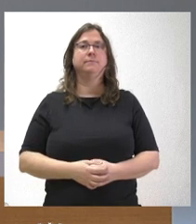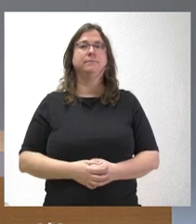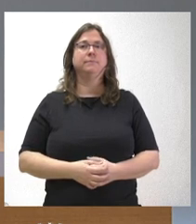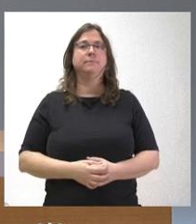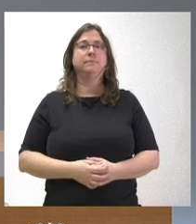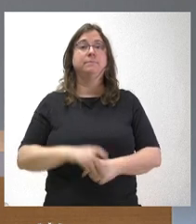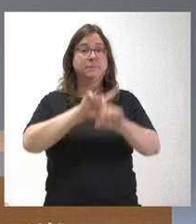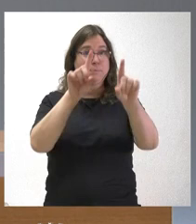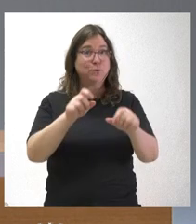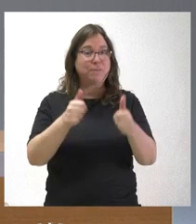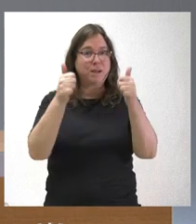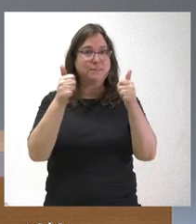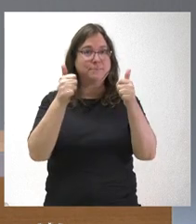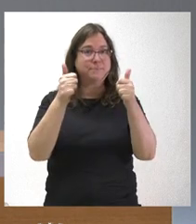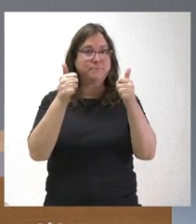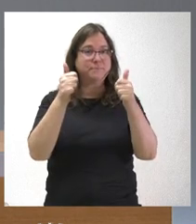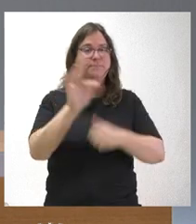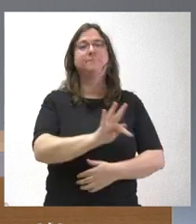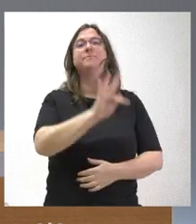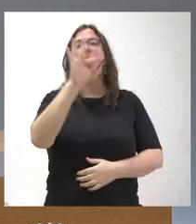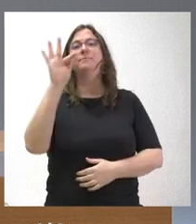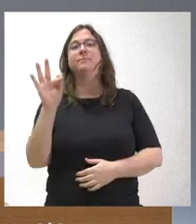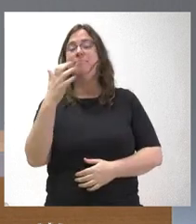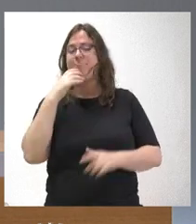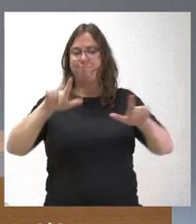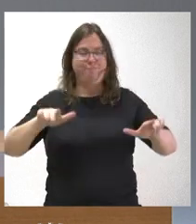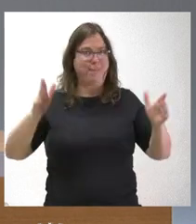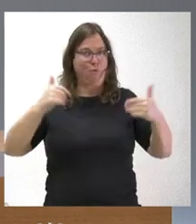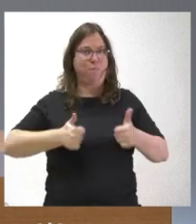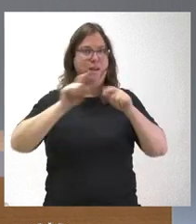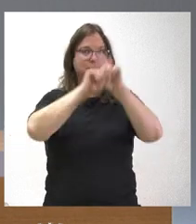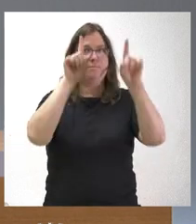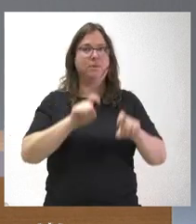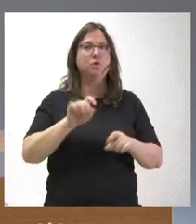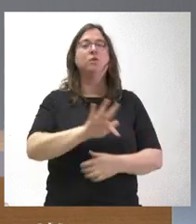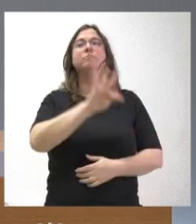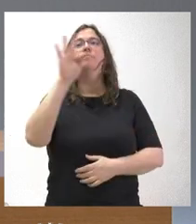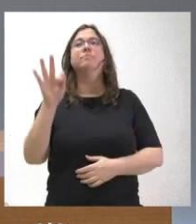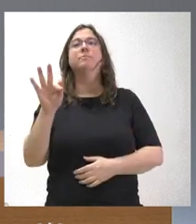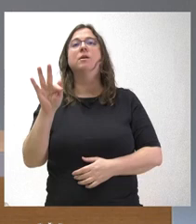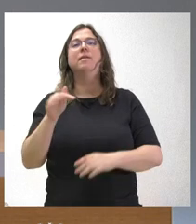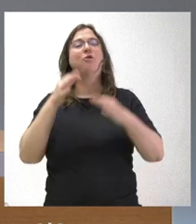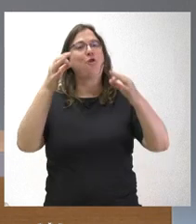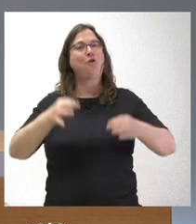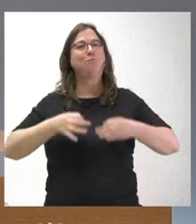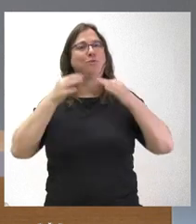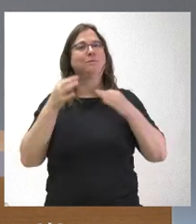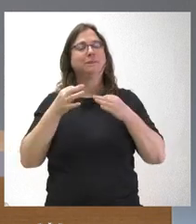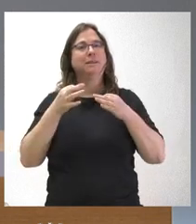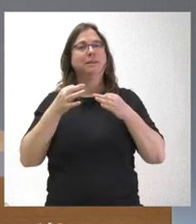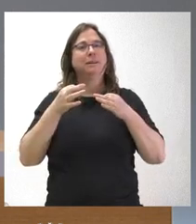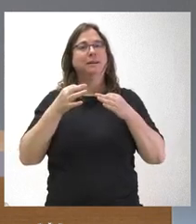¿Más preguntas? Pues, si en la sala no hay más preguntas, nos vamos a acercar, como siempre, hasta